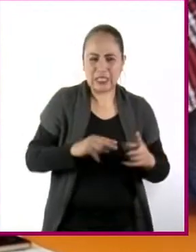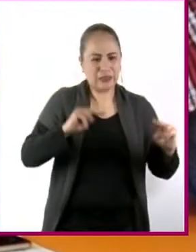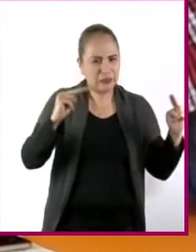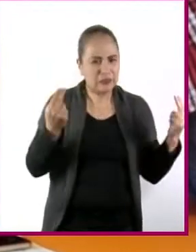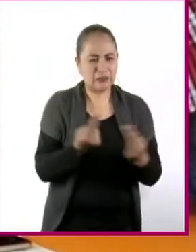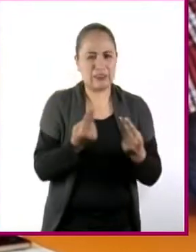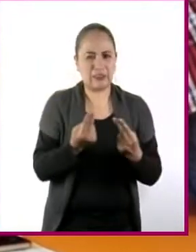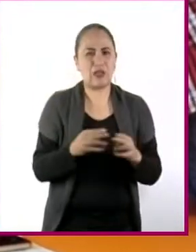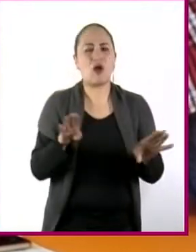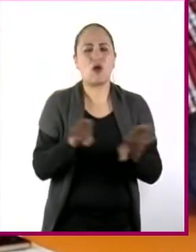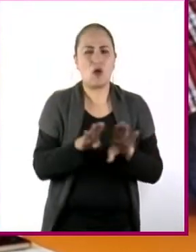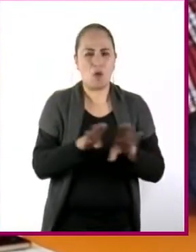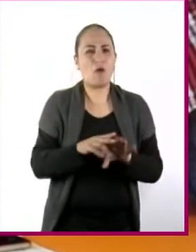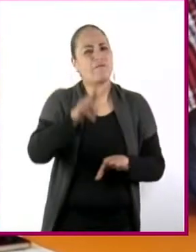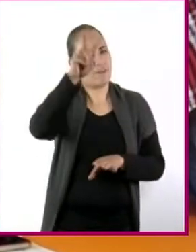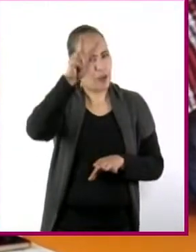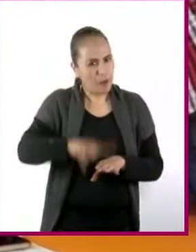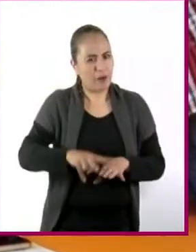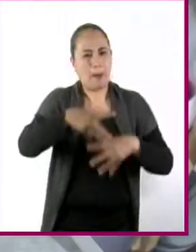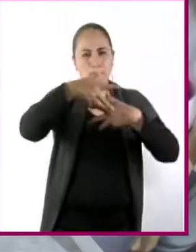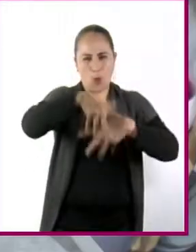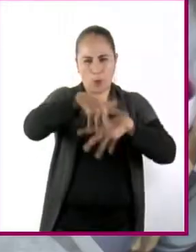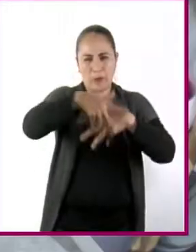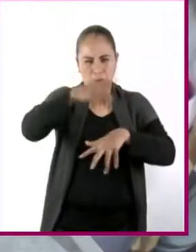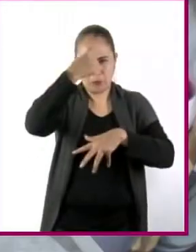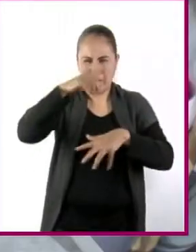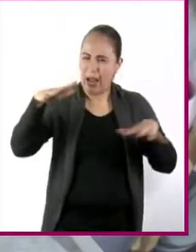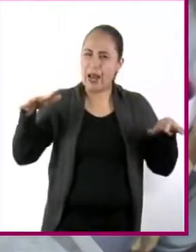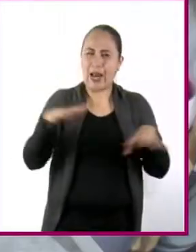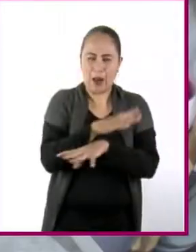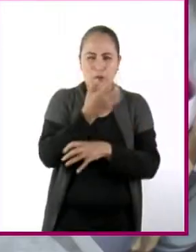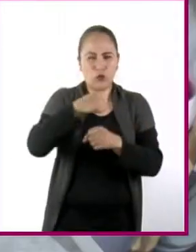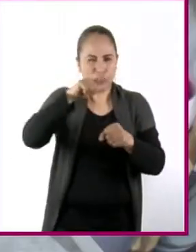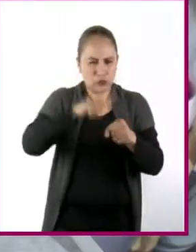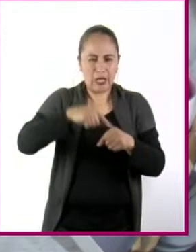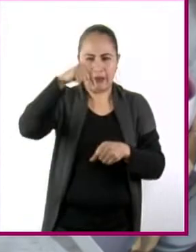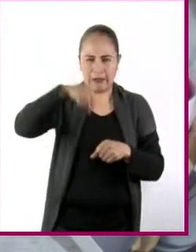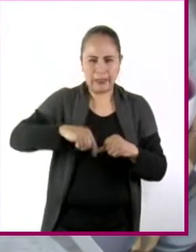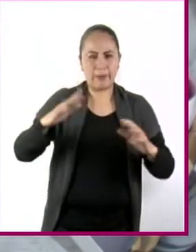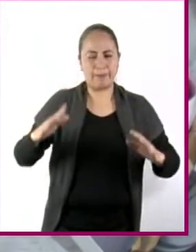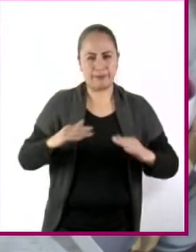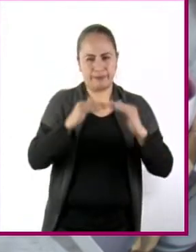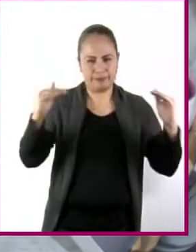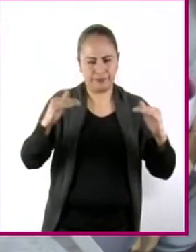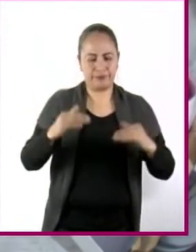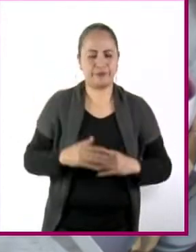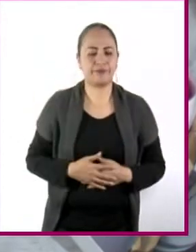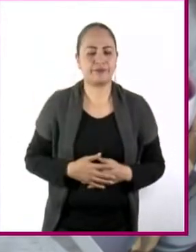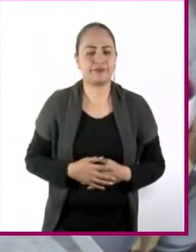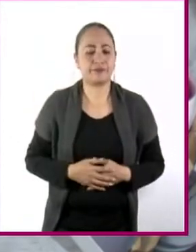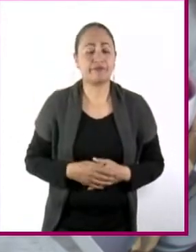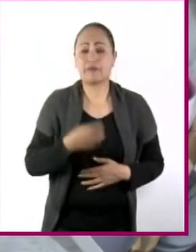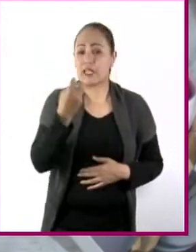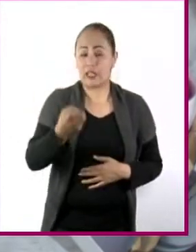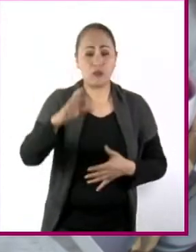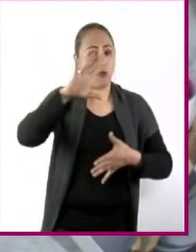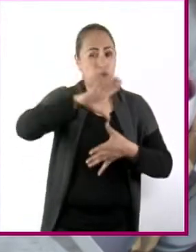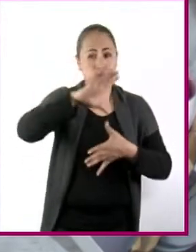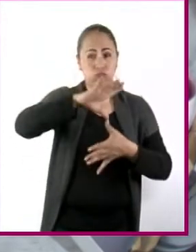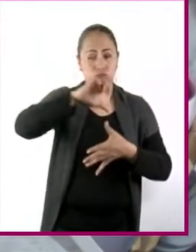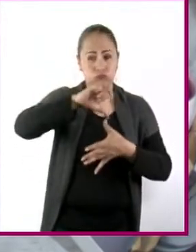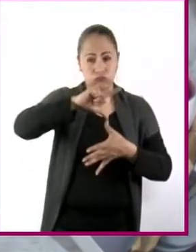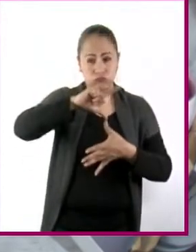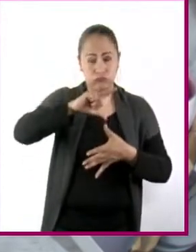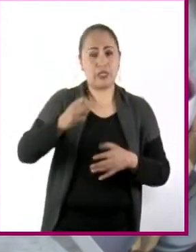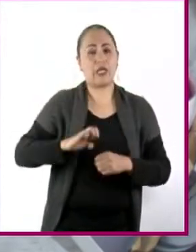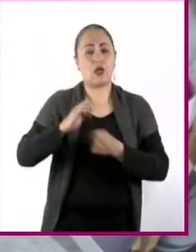se han conformado como verdaderos movimientos de transformación social de la vida democrática. Esto ha sido una constante en toda América Latina, en